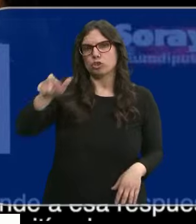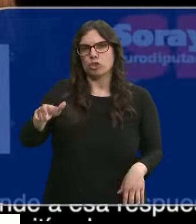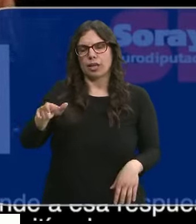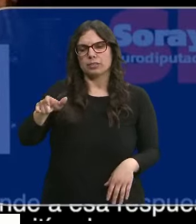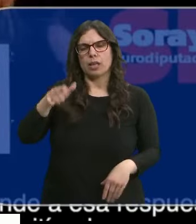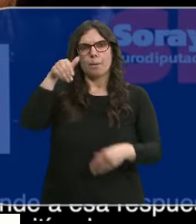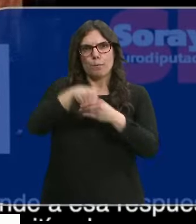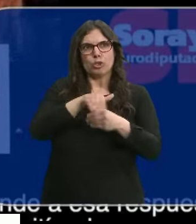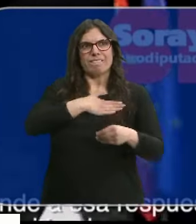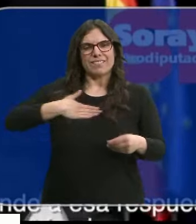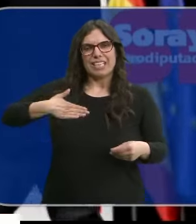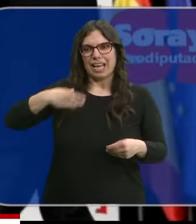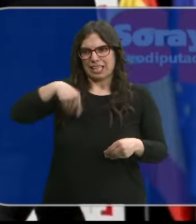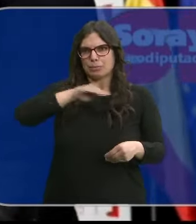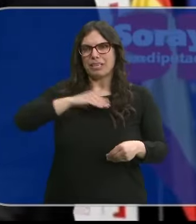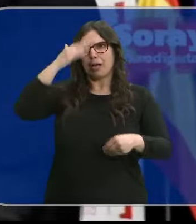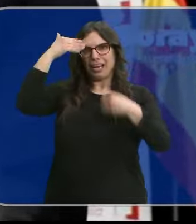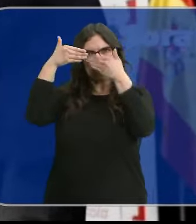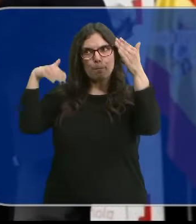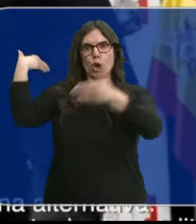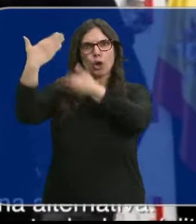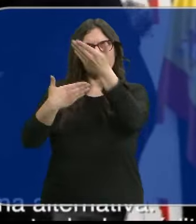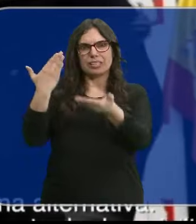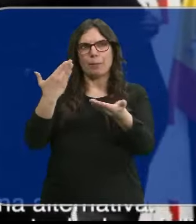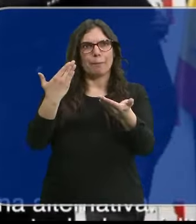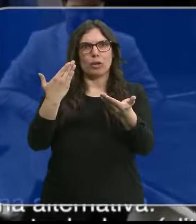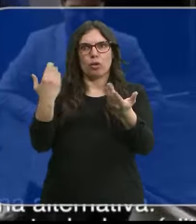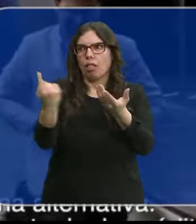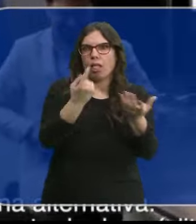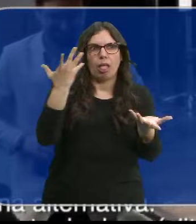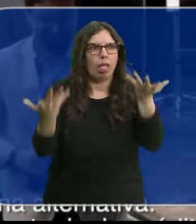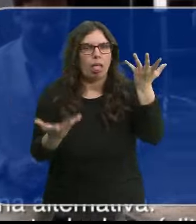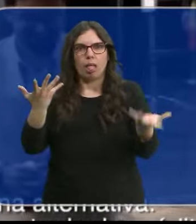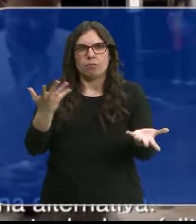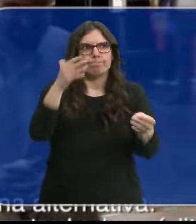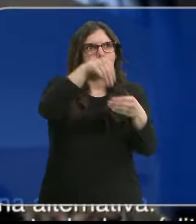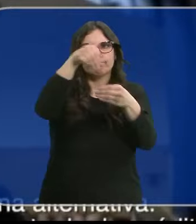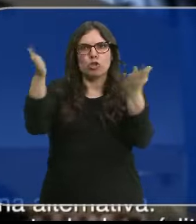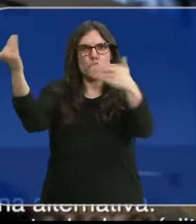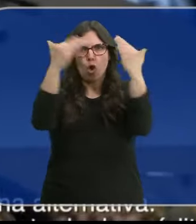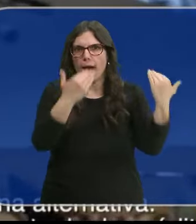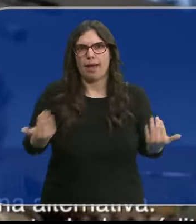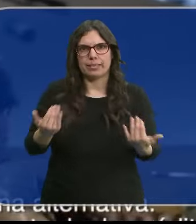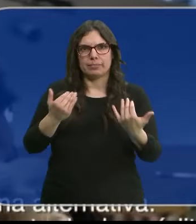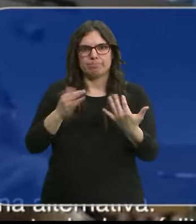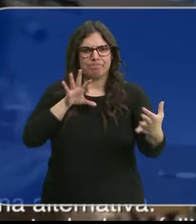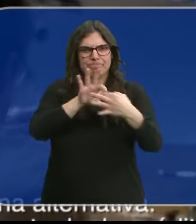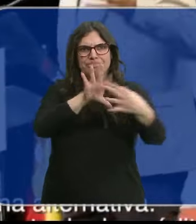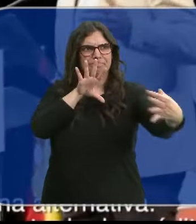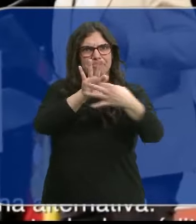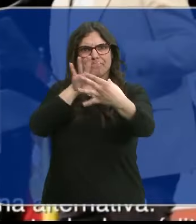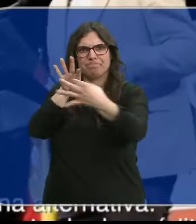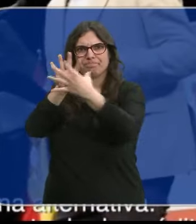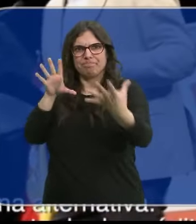progresista en España que está absolutamente huérfano, que no se reconoce